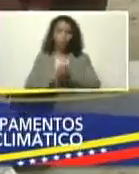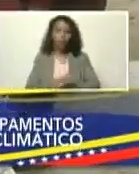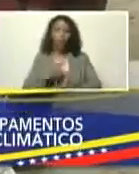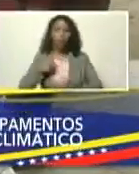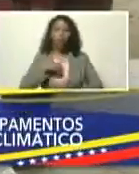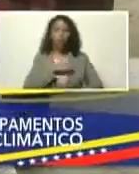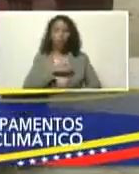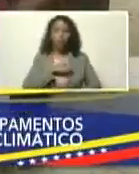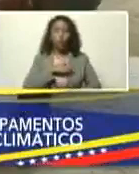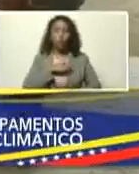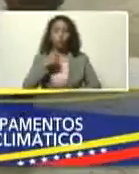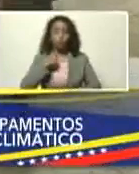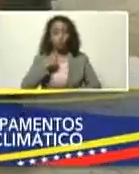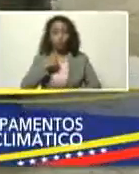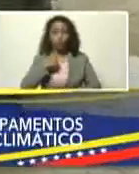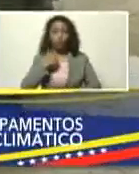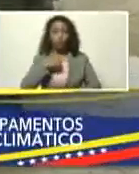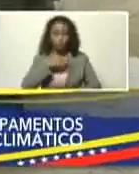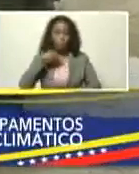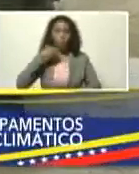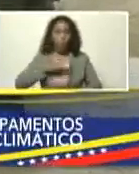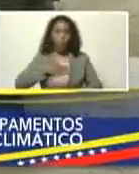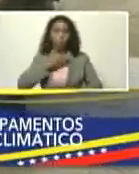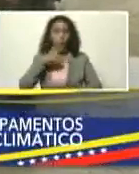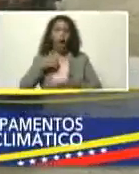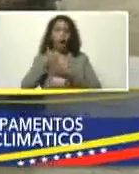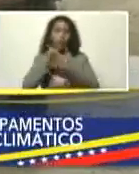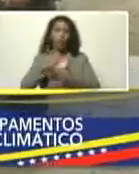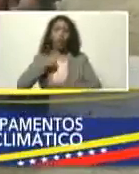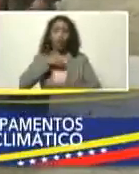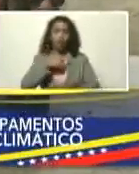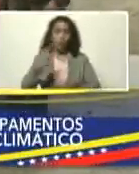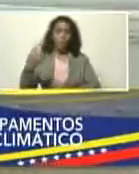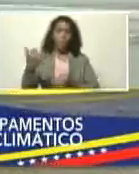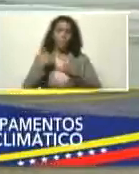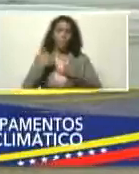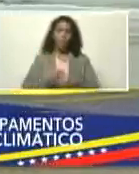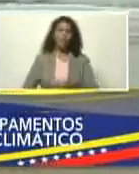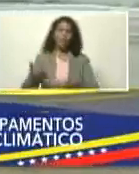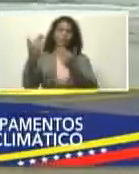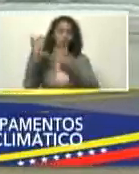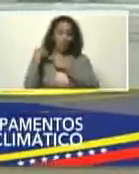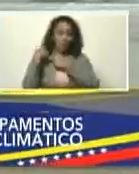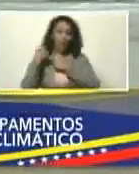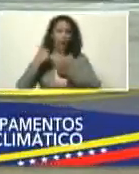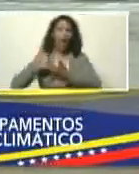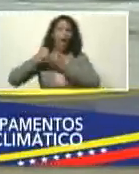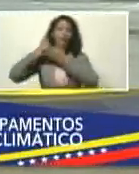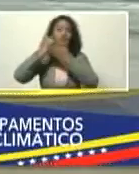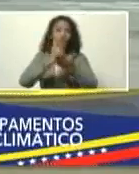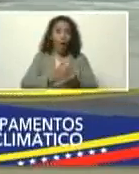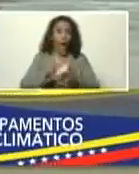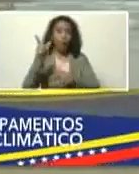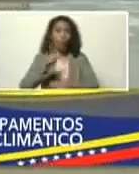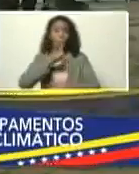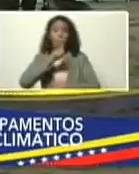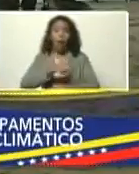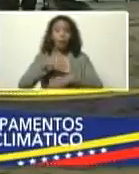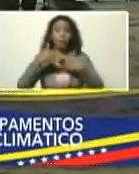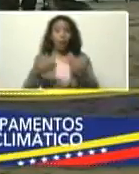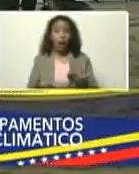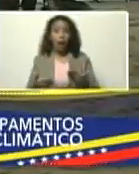creo que, podemos ayudar, y estamos obligados, a ayudar, a entendiendo, que esto es un mal, que,